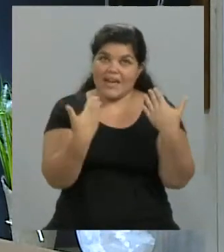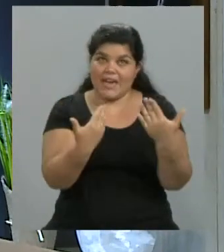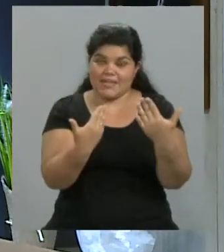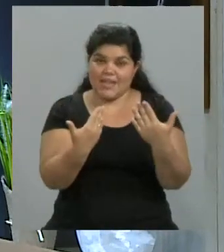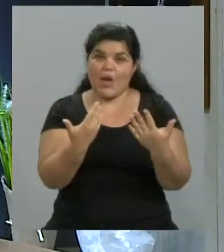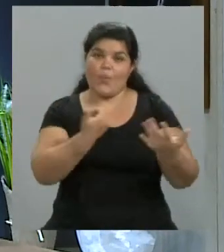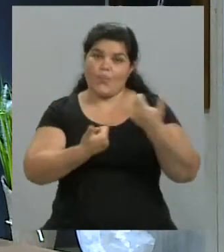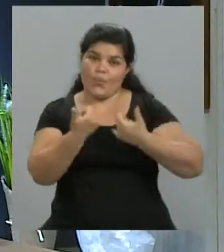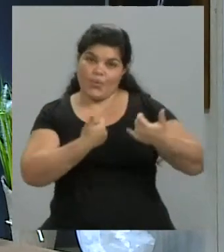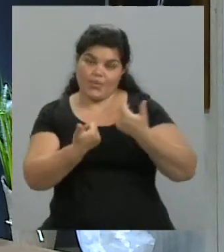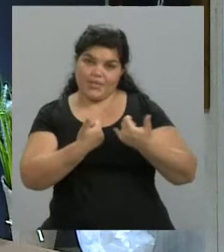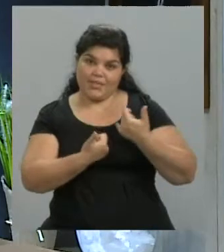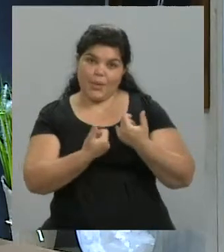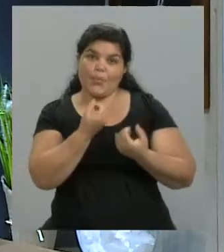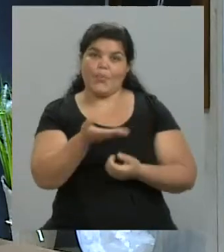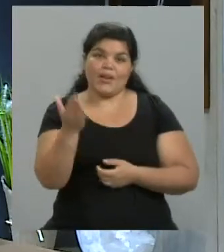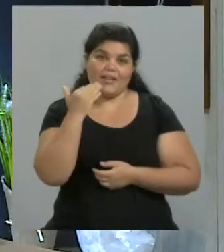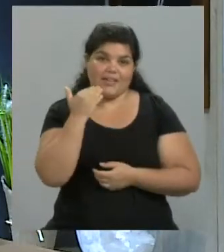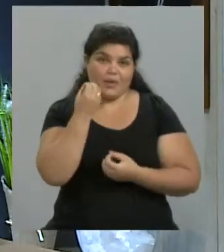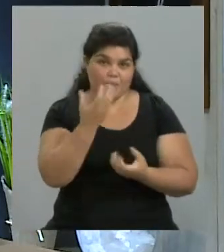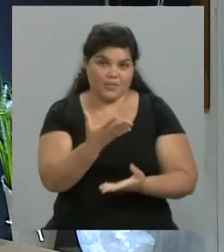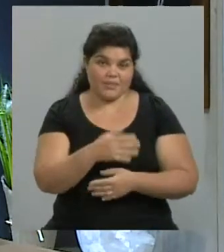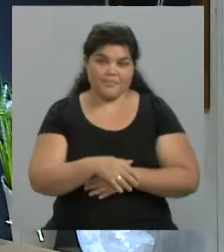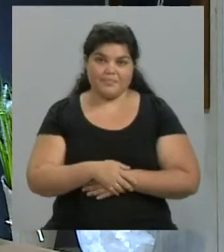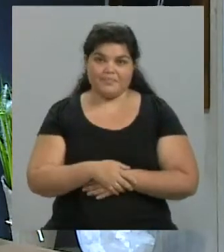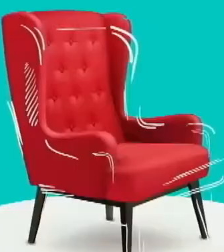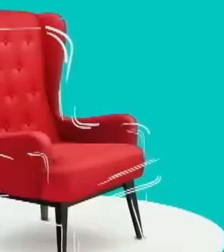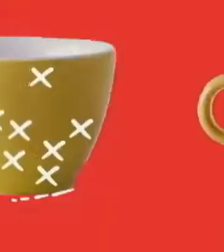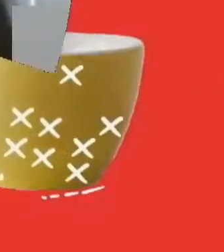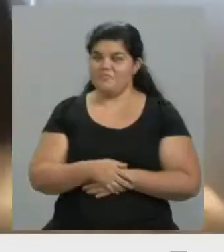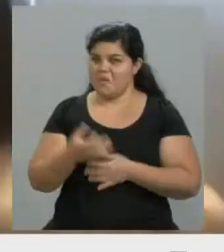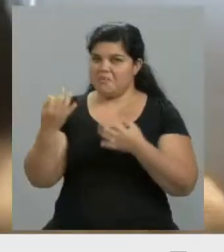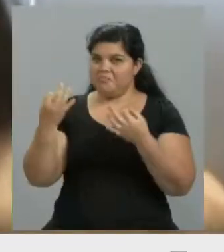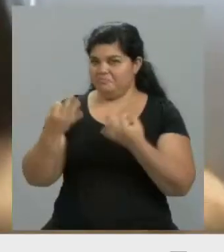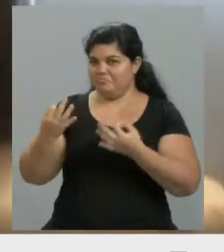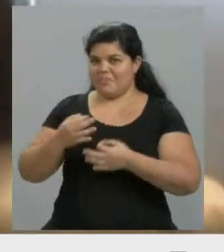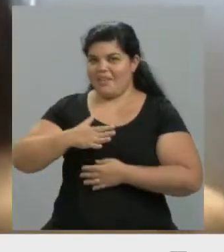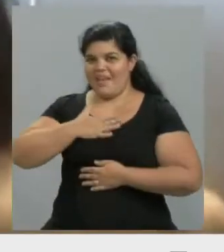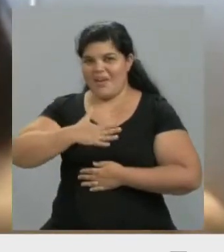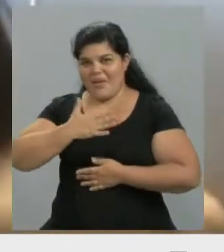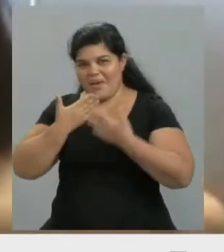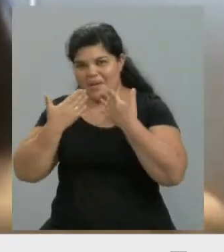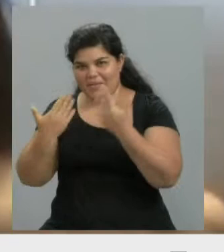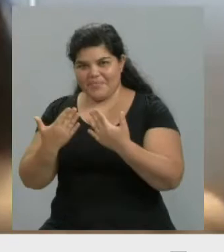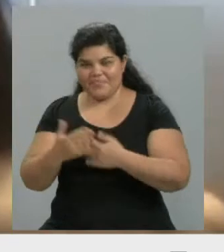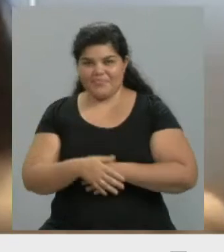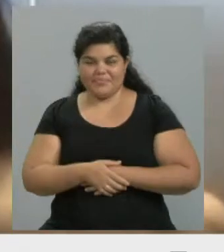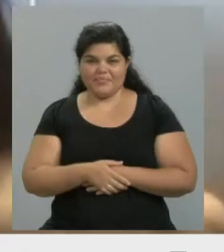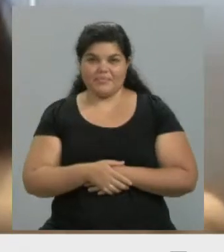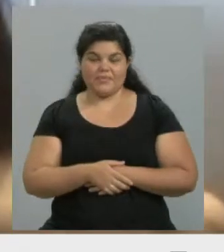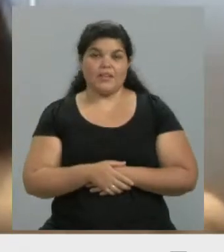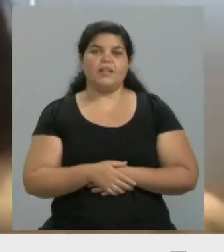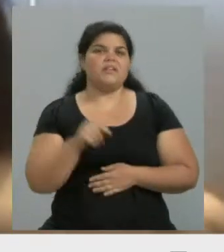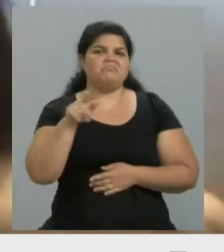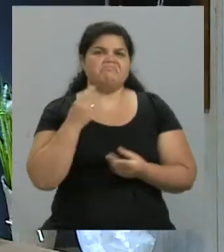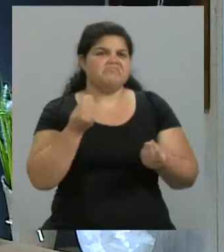con nosotros. Katia, buenas tardes, ¿cómo estás? Muy bien, gracias, un gusto. Un gusto, Katia. Bueno, ¿qué pasa